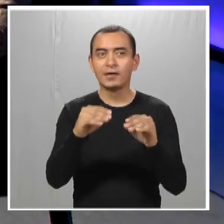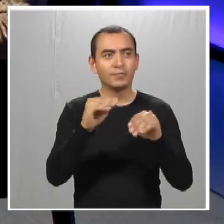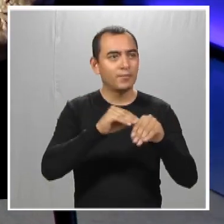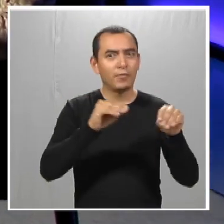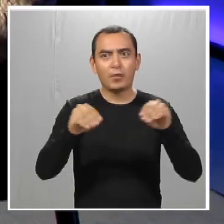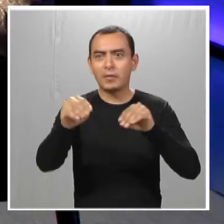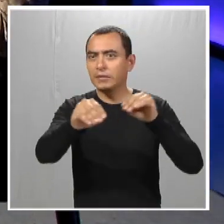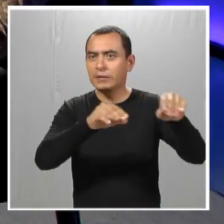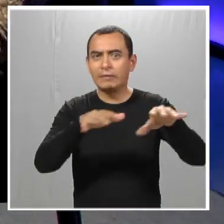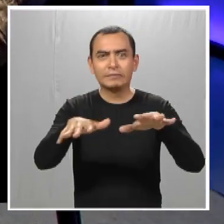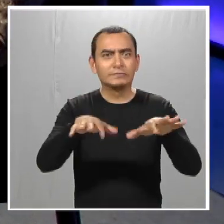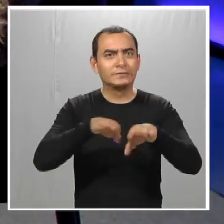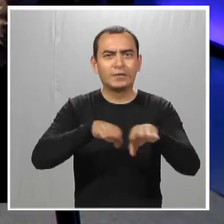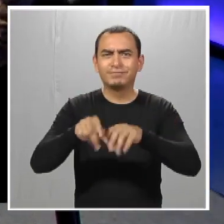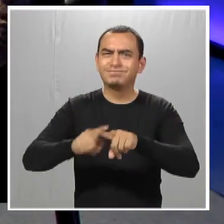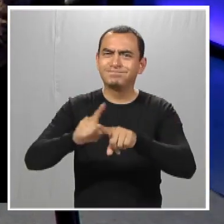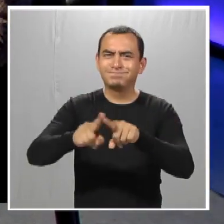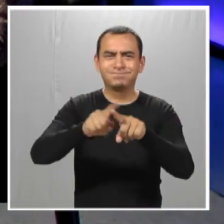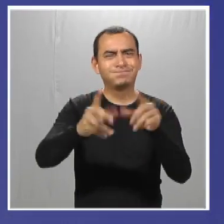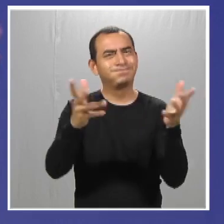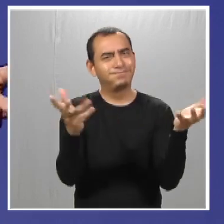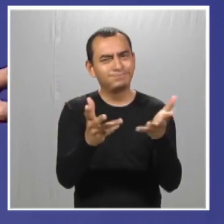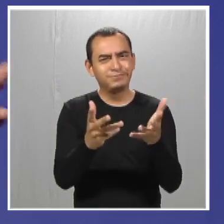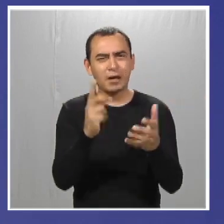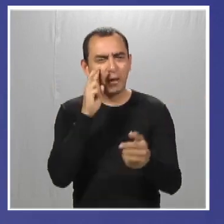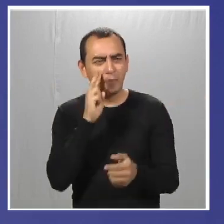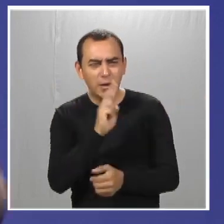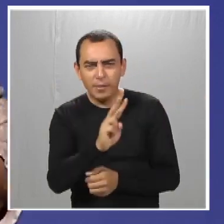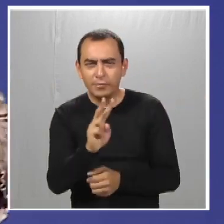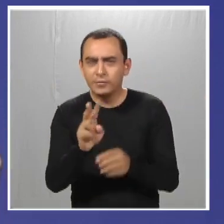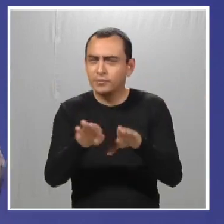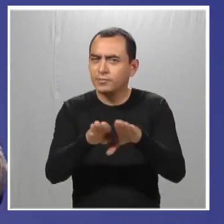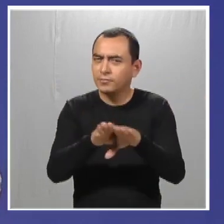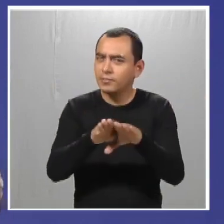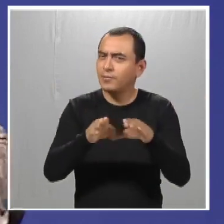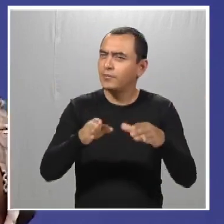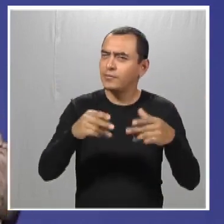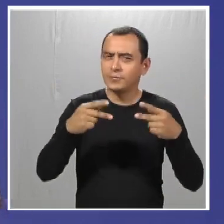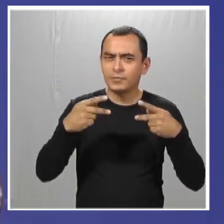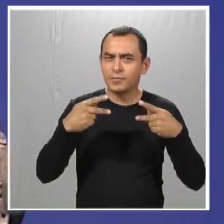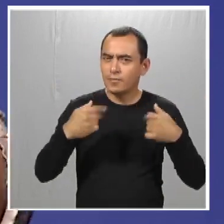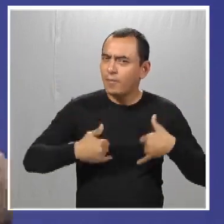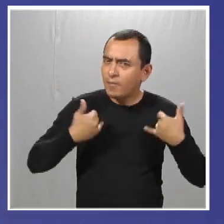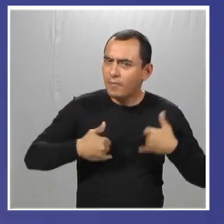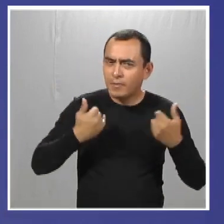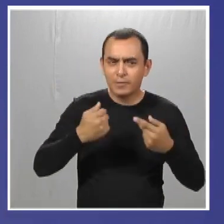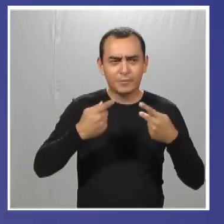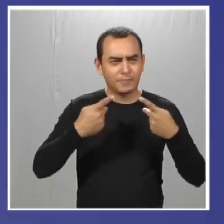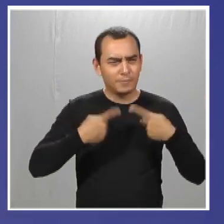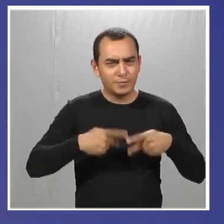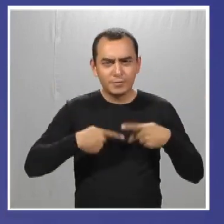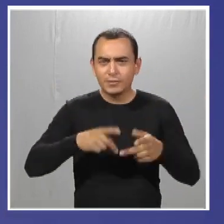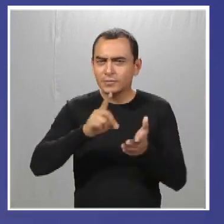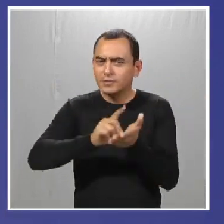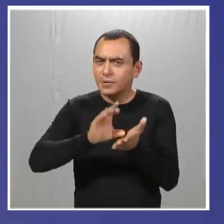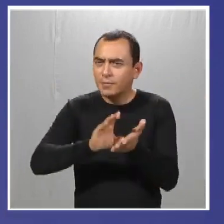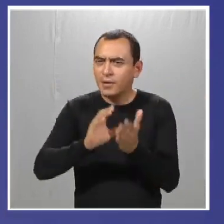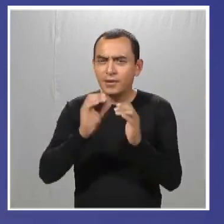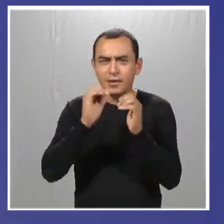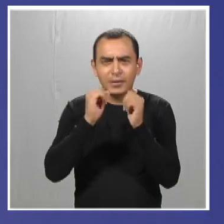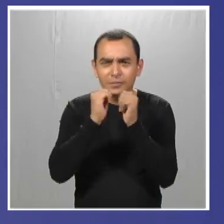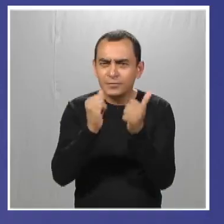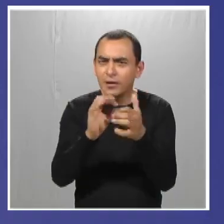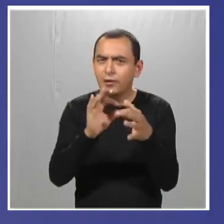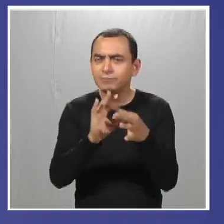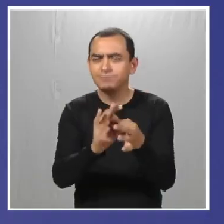movida. Muy movida en Best Bodies, que ya veíamos este match que tienen los chicos con las personas que pertenecen a la asociación.